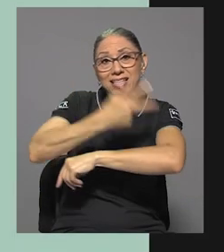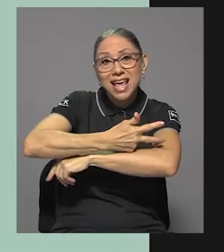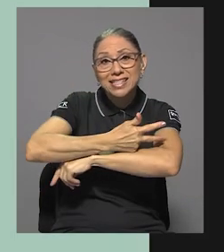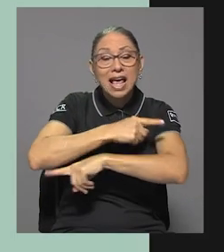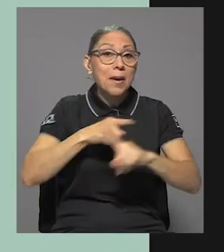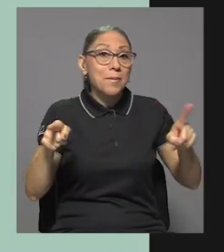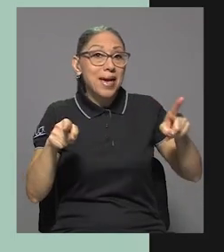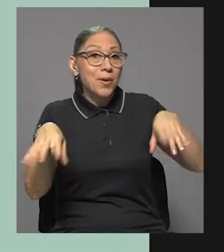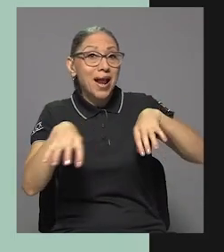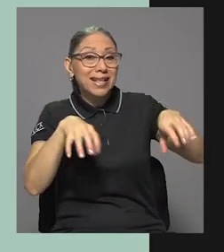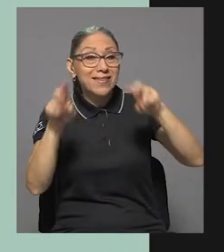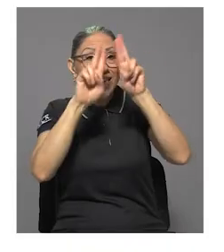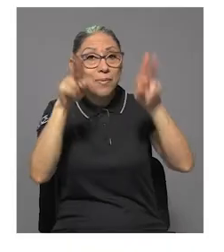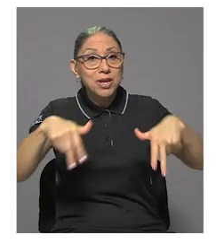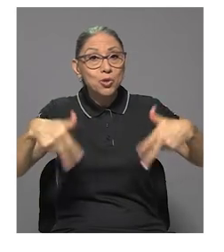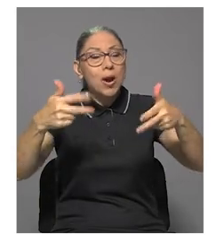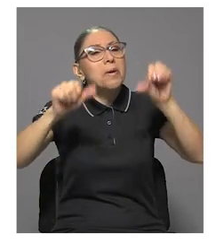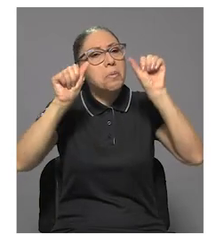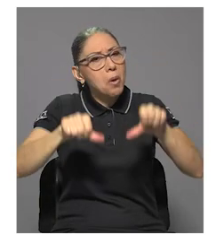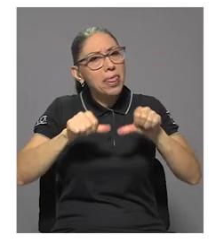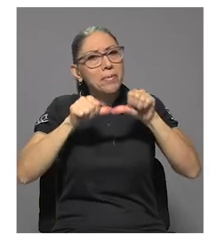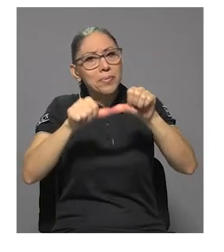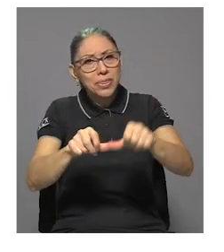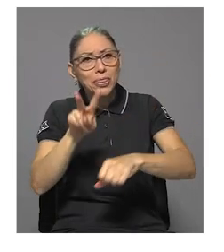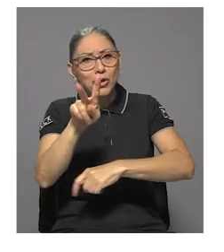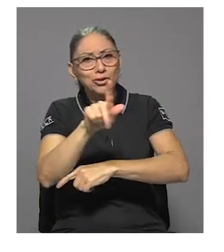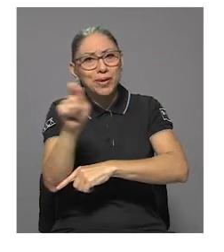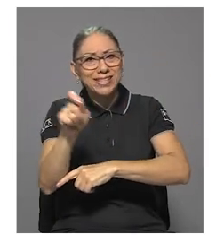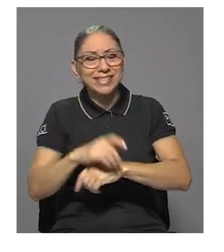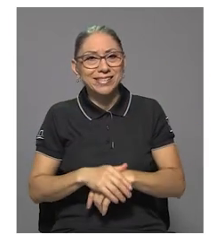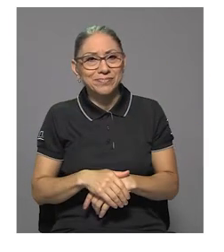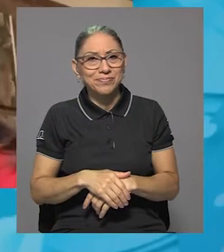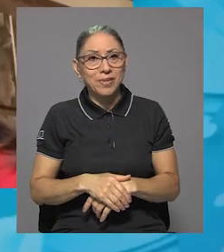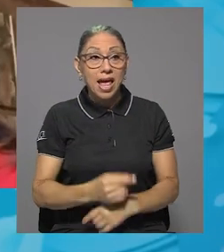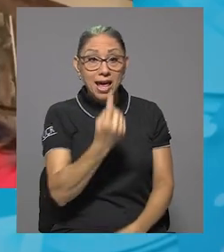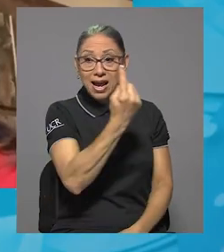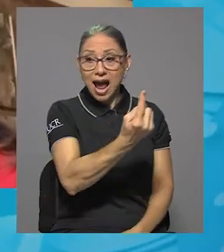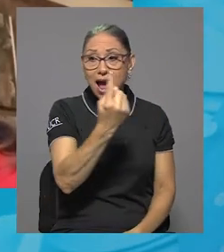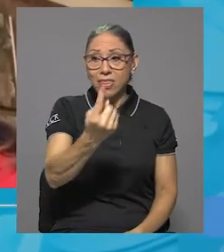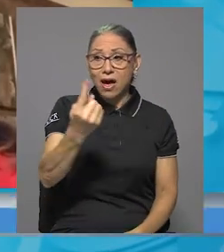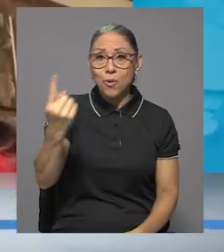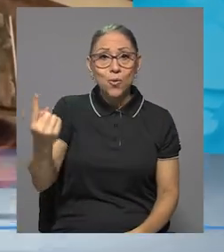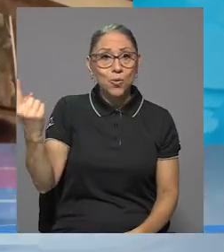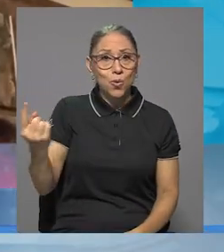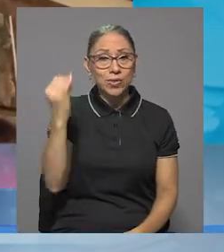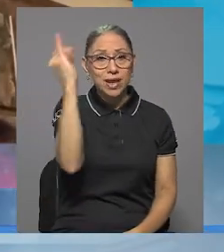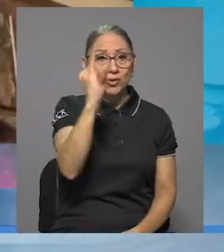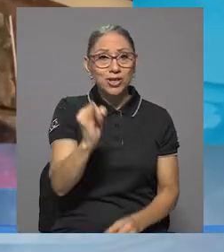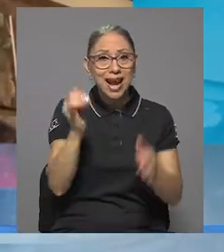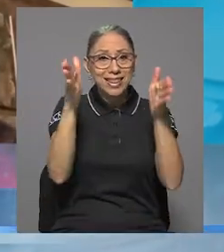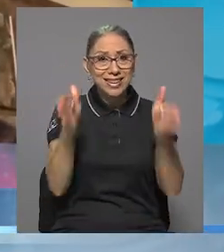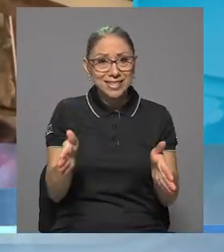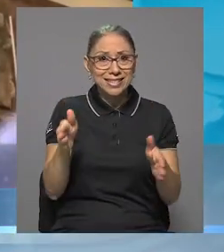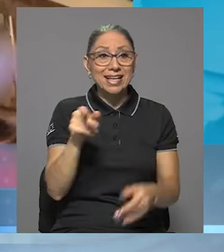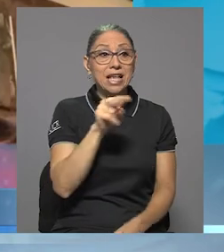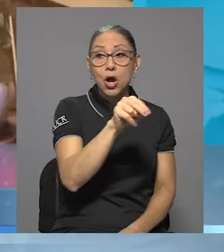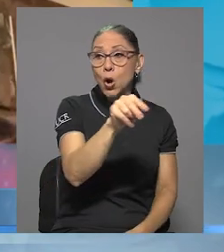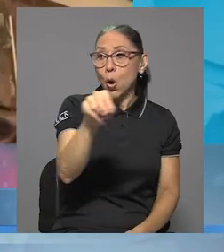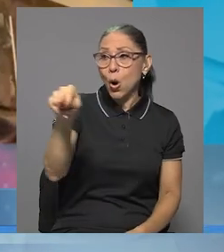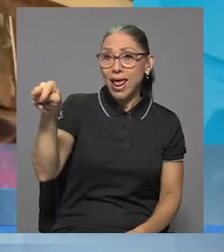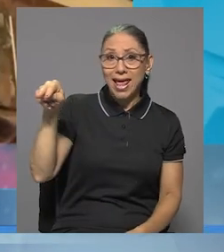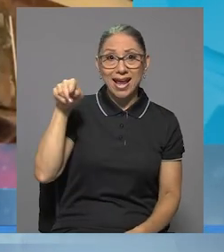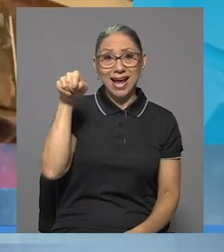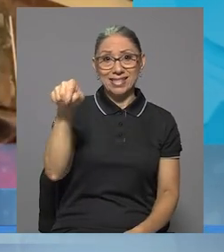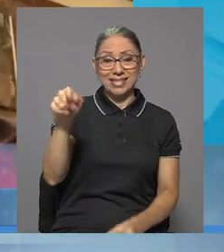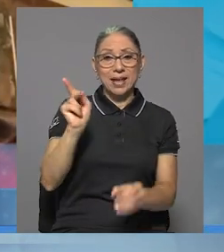virtual puede durar dos meses. Cada uno de los artistas y cada uno de los colegas que participan en las